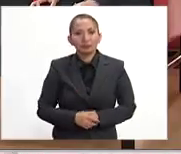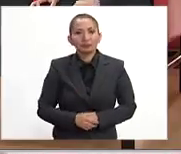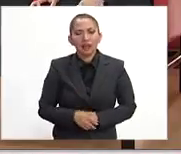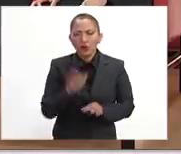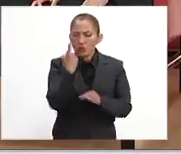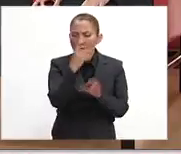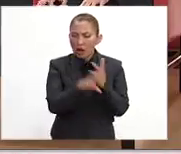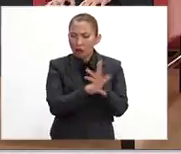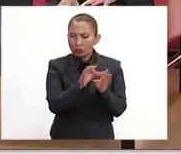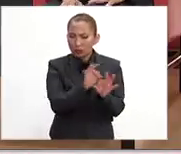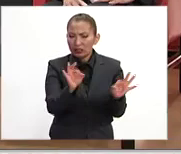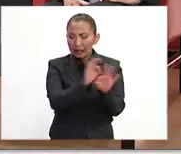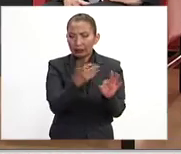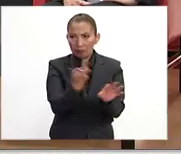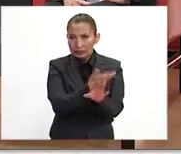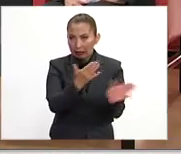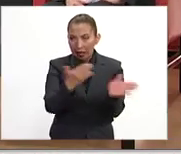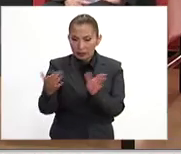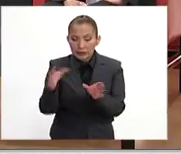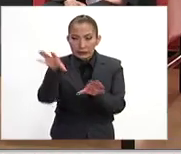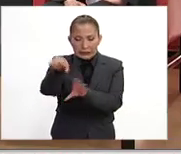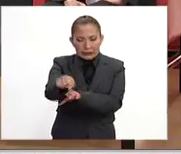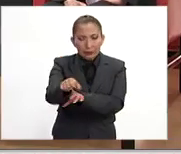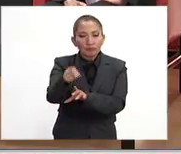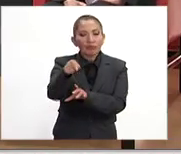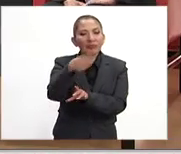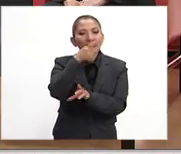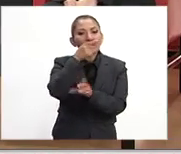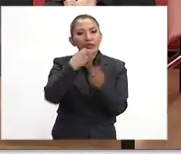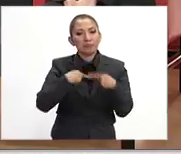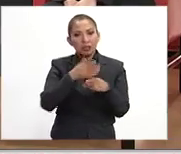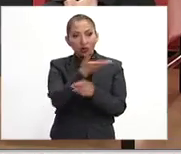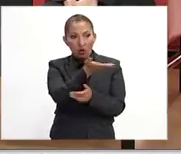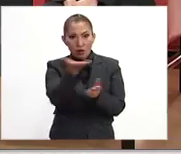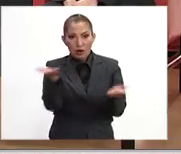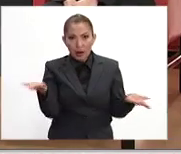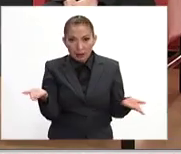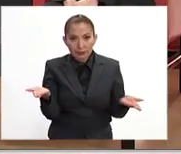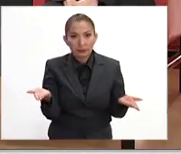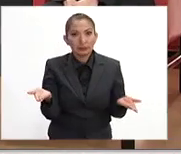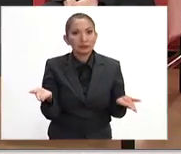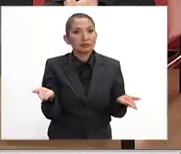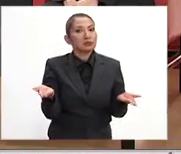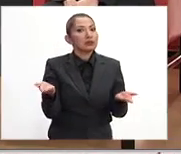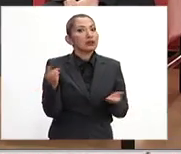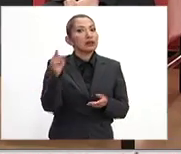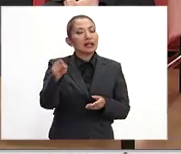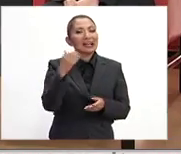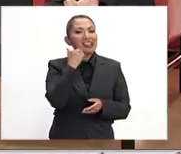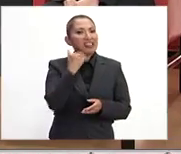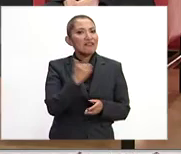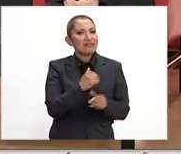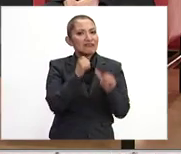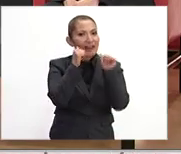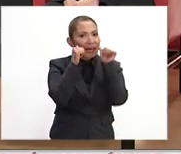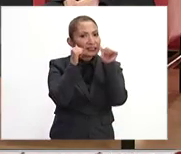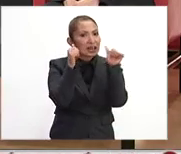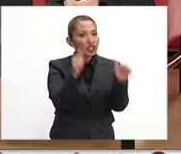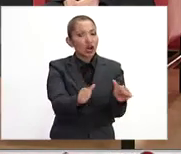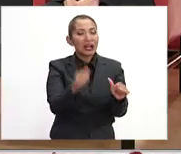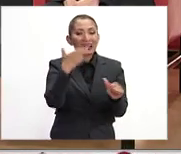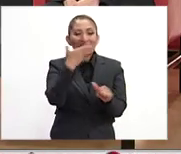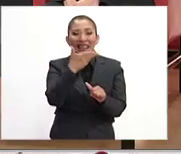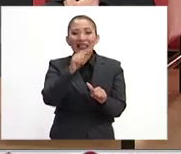importantísima que se nos estaba pasando. Decirle al auditorio también que el déficit de atención e